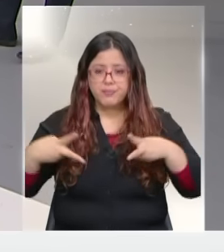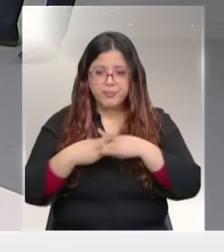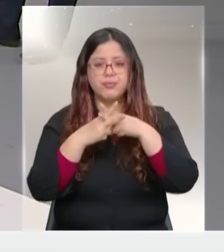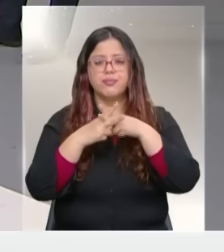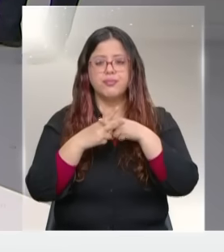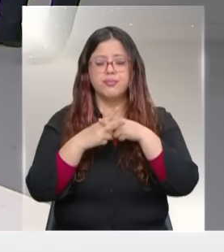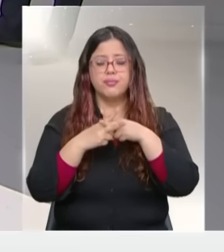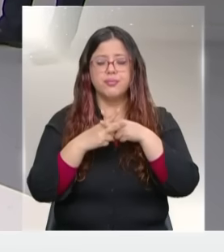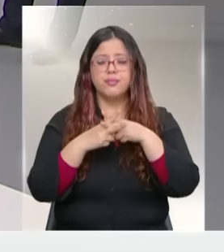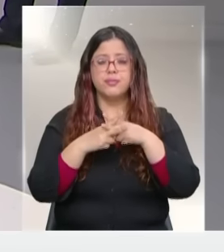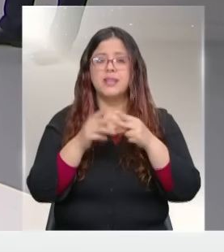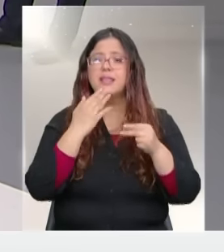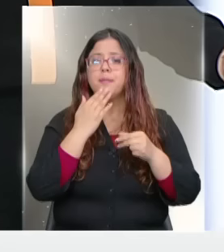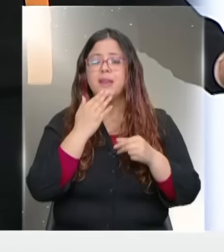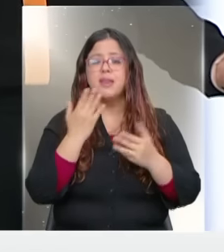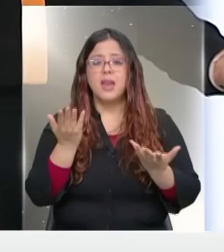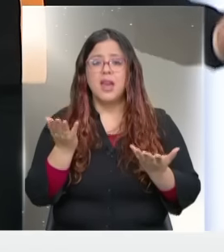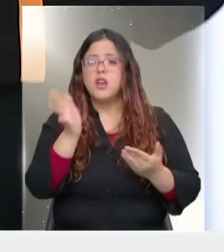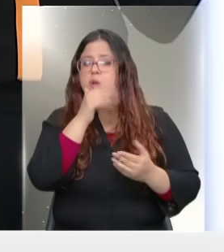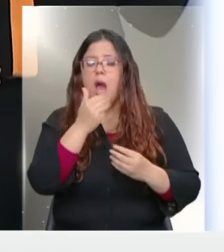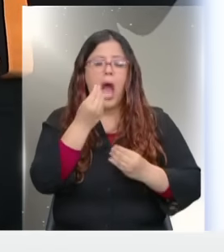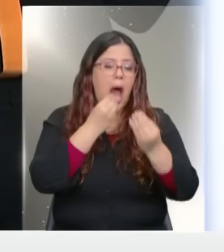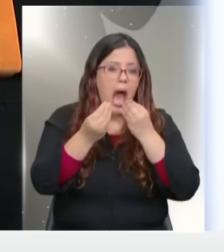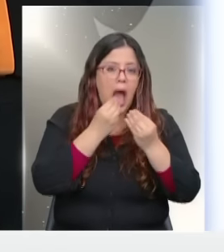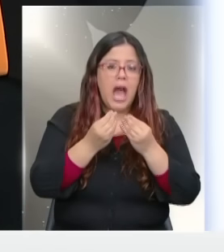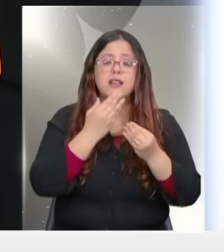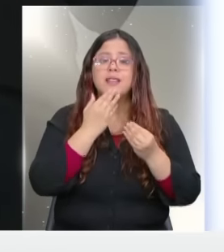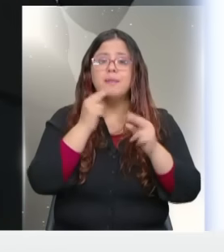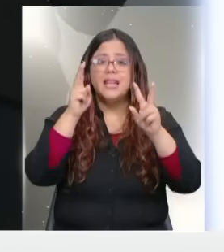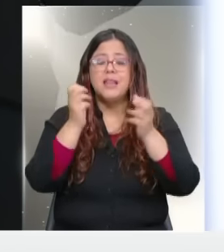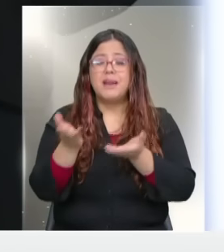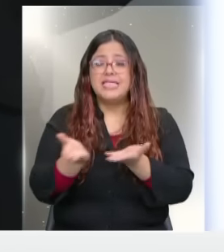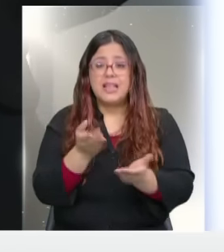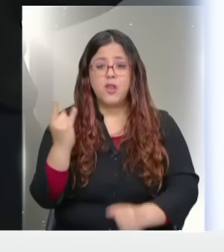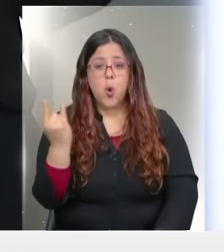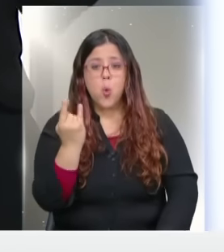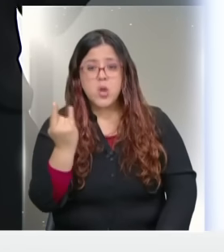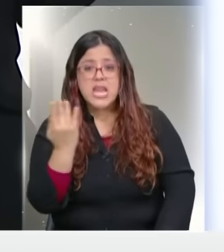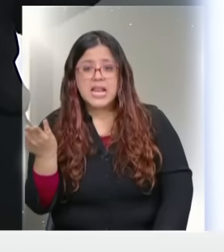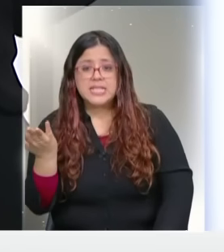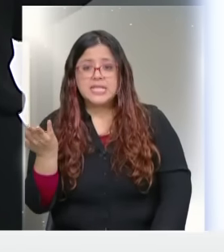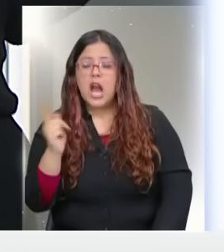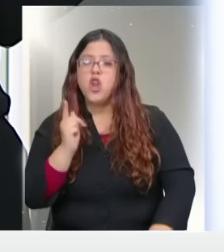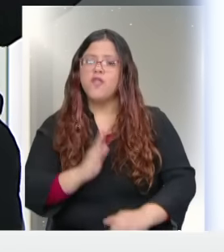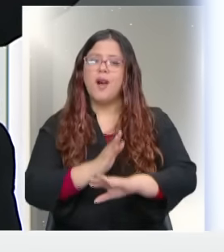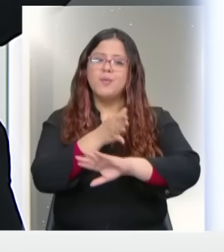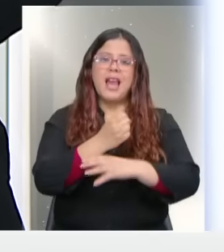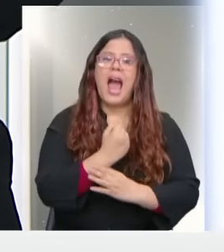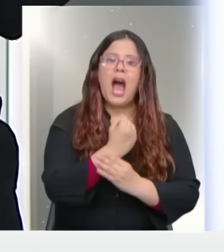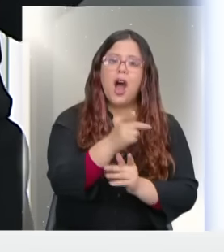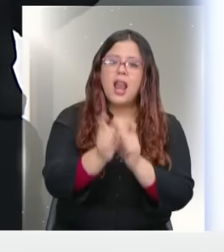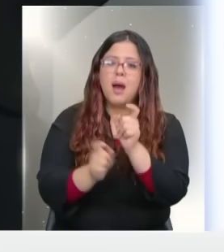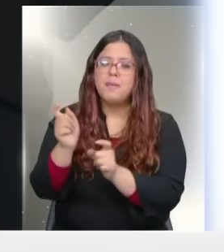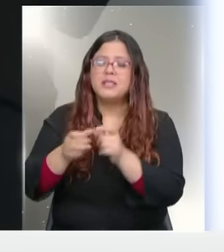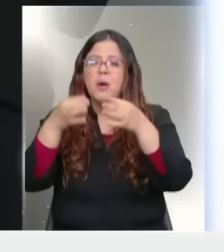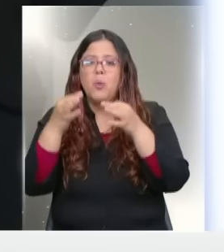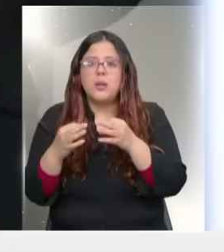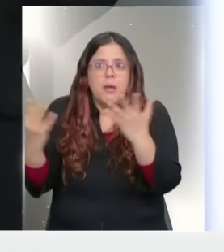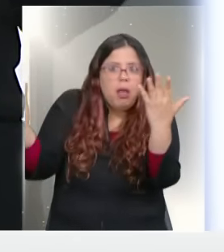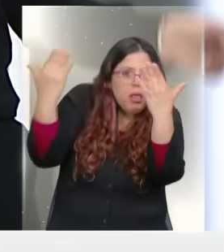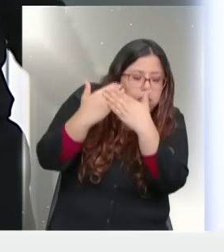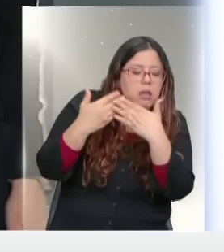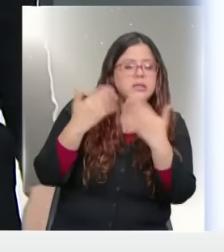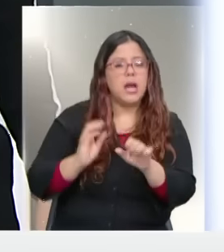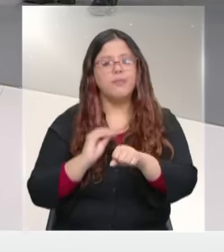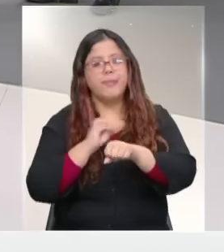durante muchos días, que no va haber disponibilidad de alimentos. Y es más que los servicios de emergencia no van a ir a rescatar a la gente que se quedó en los lugares cuando les